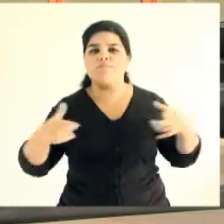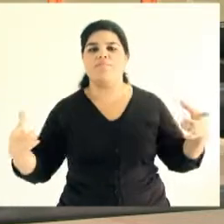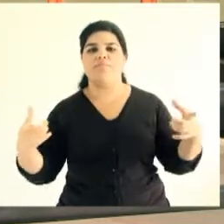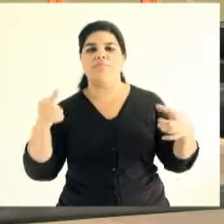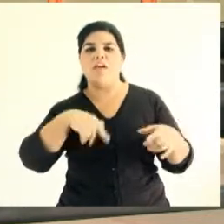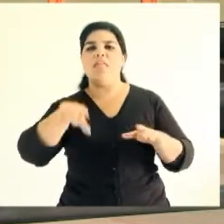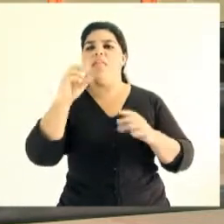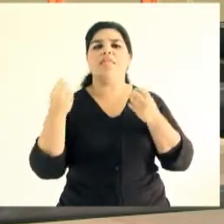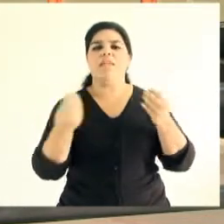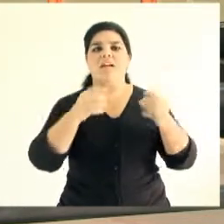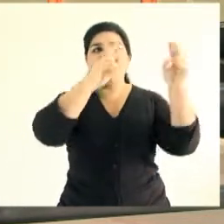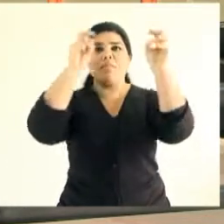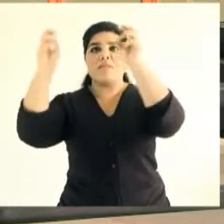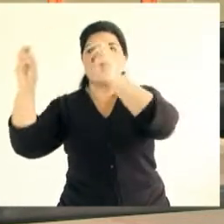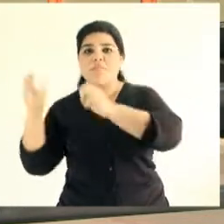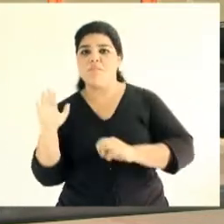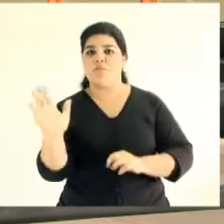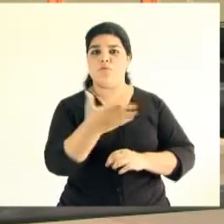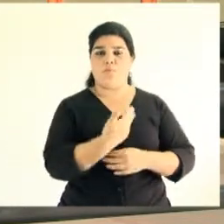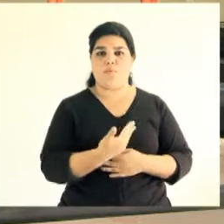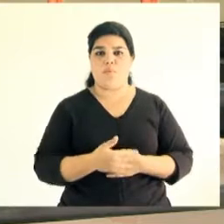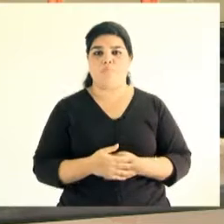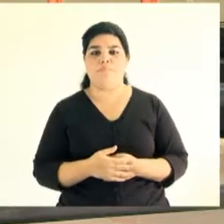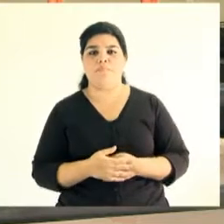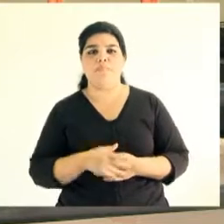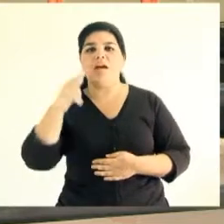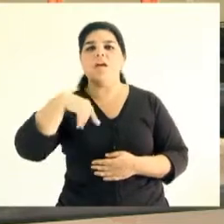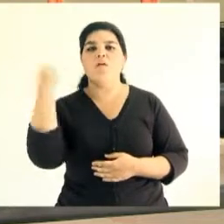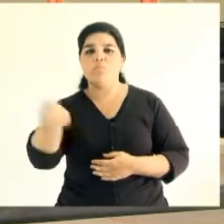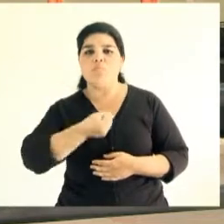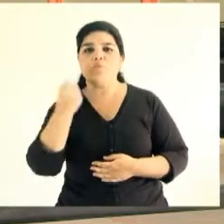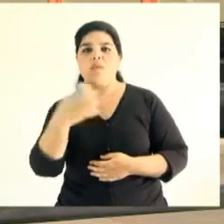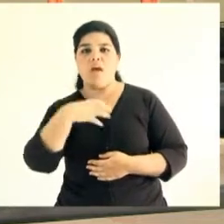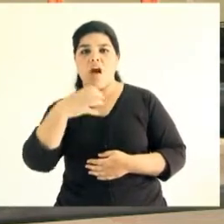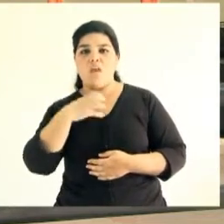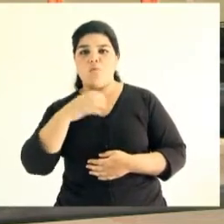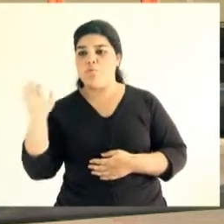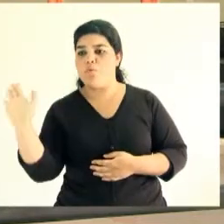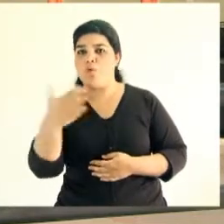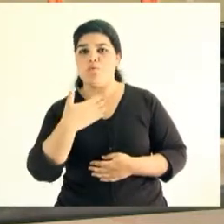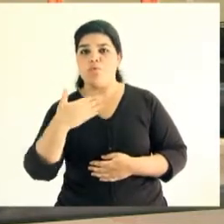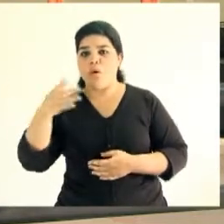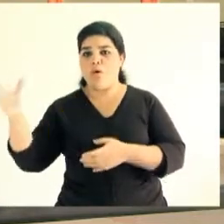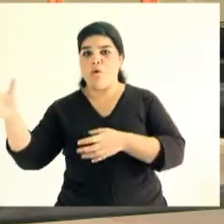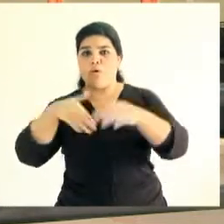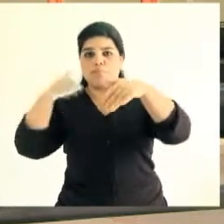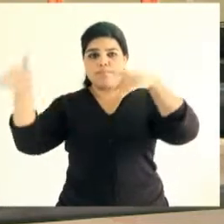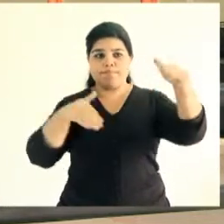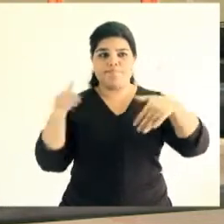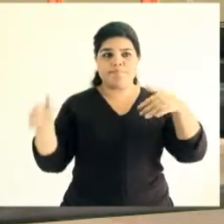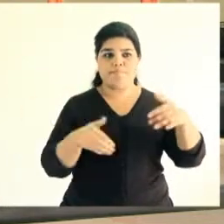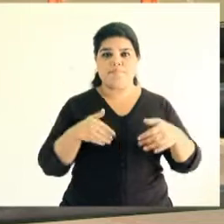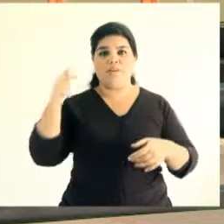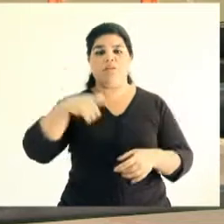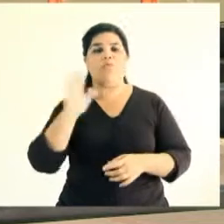de la línea editorial en donde abarcamos todos los temas y buscamos fundamentalmente la participación de todos los estudiantes no solo de la Facultad de